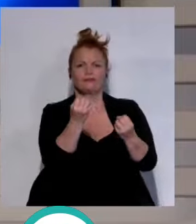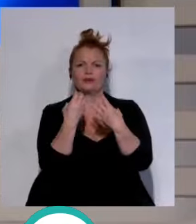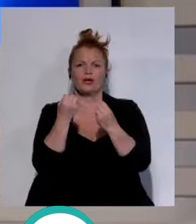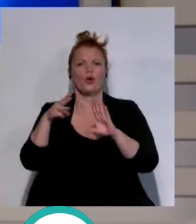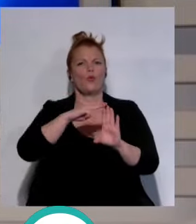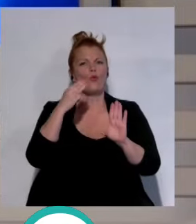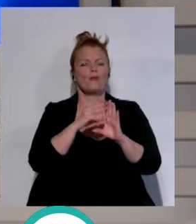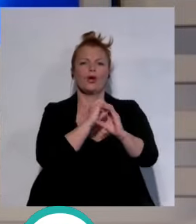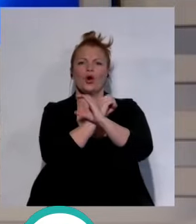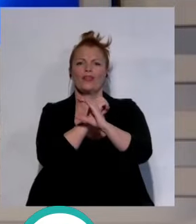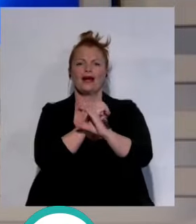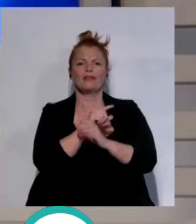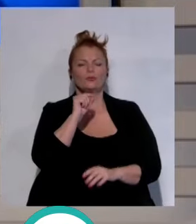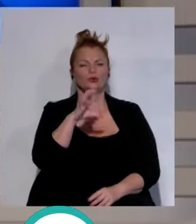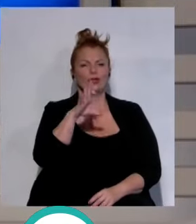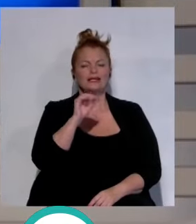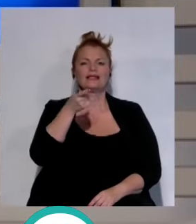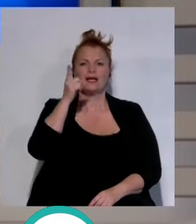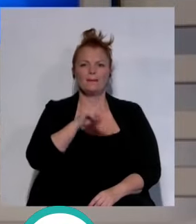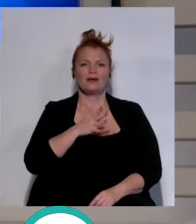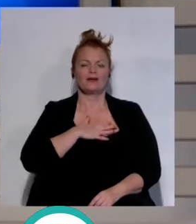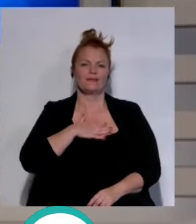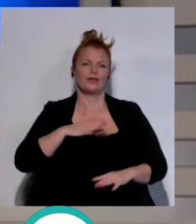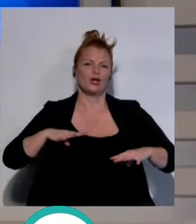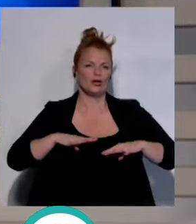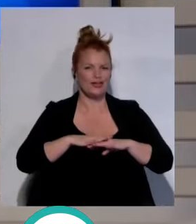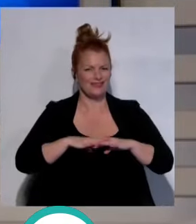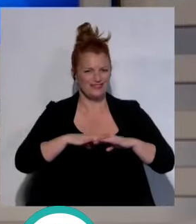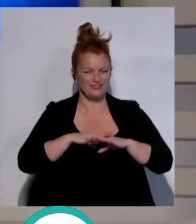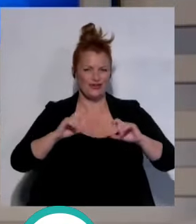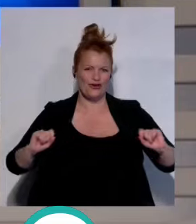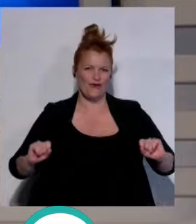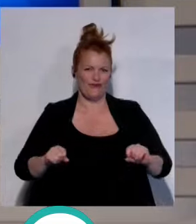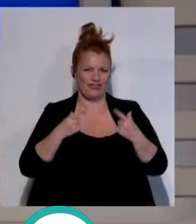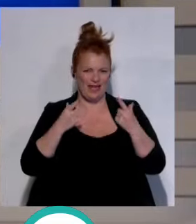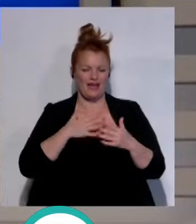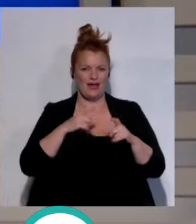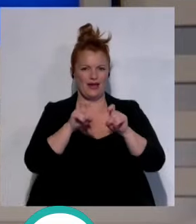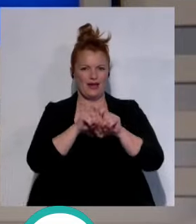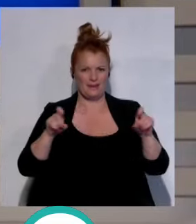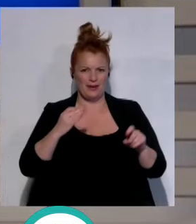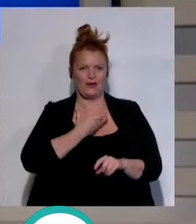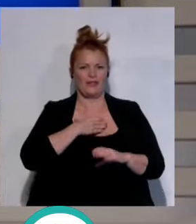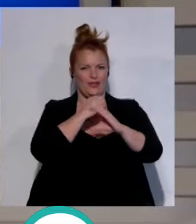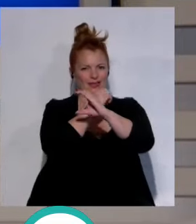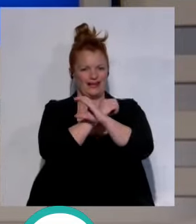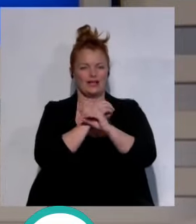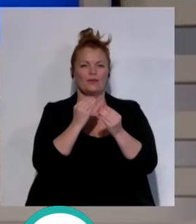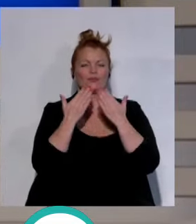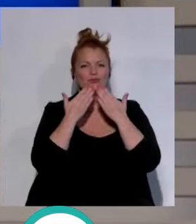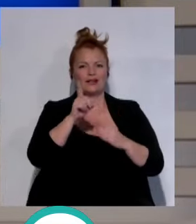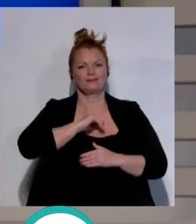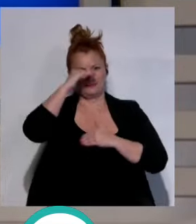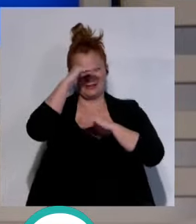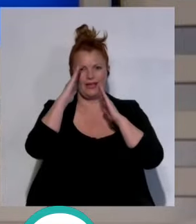nuestra página web en ondacadiz.es y también en nuestras redes oficiales de la empresa municipal de televisión muchísimas